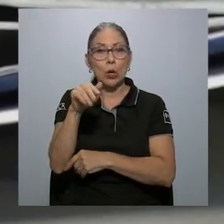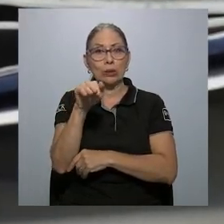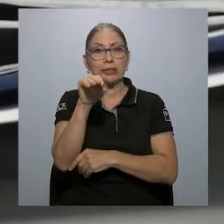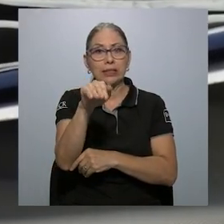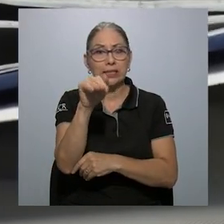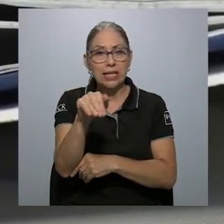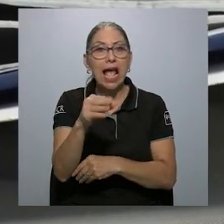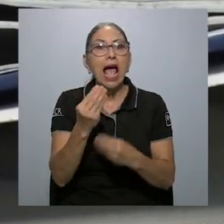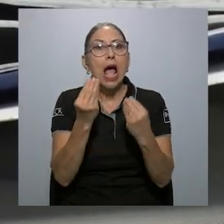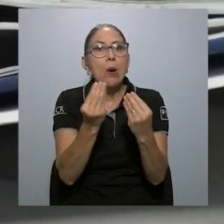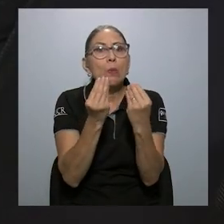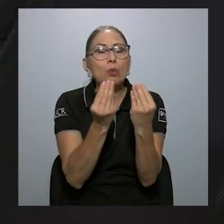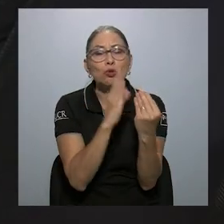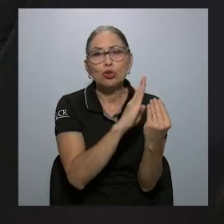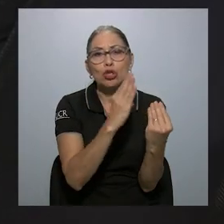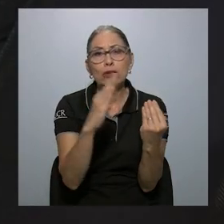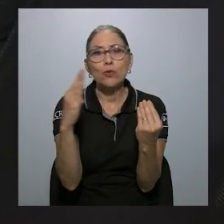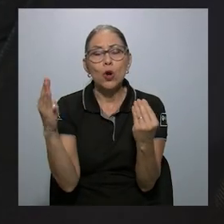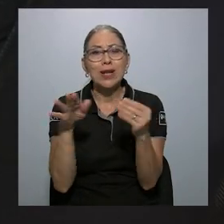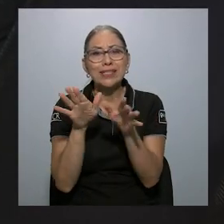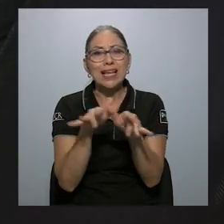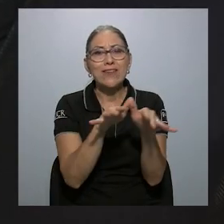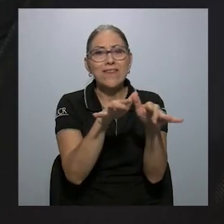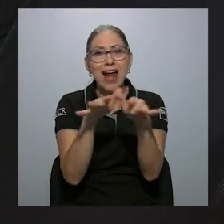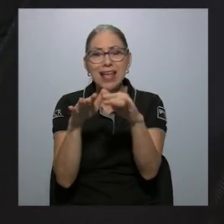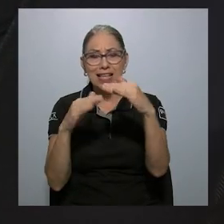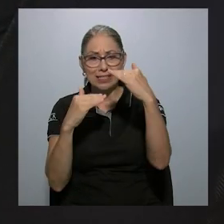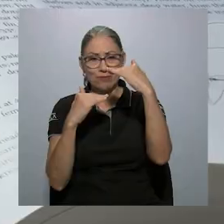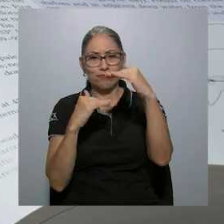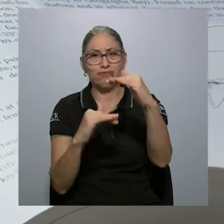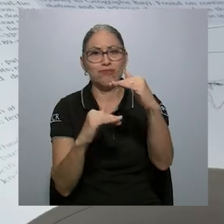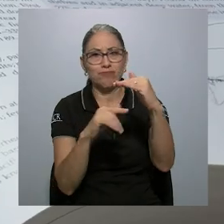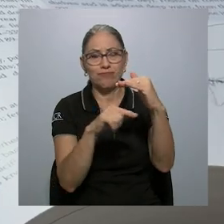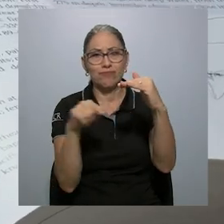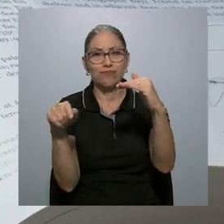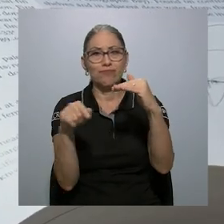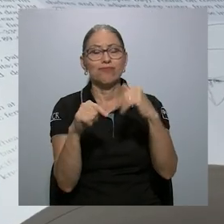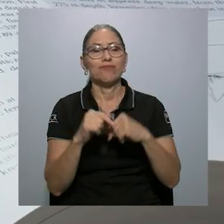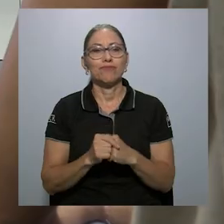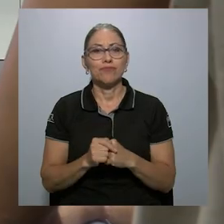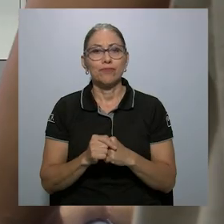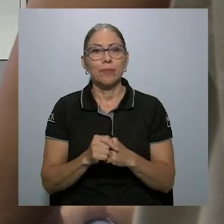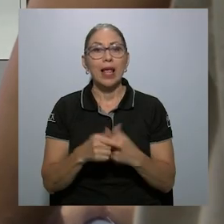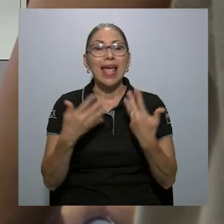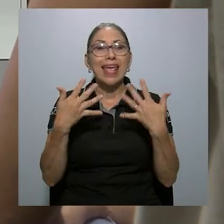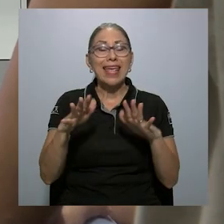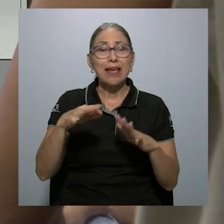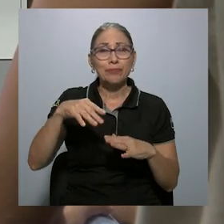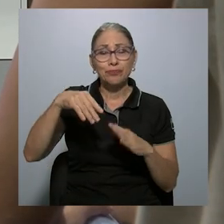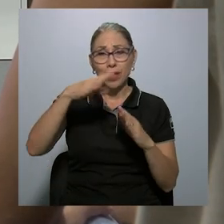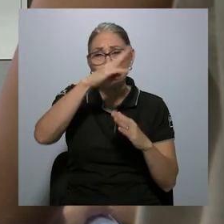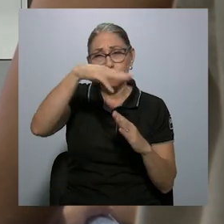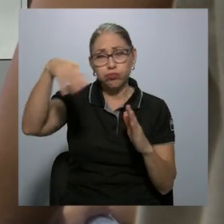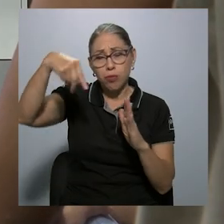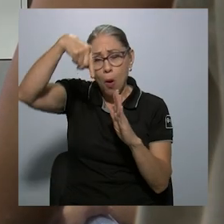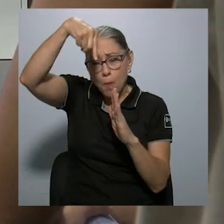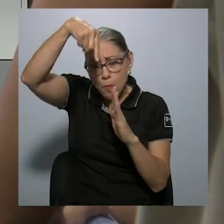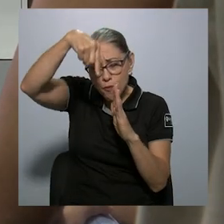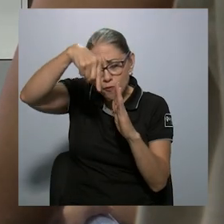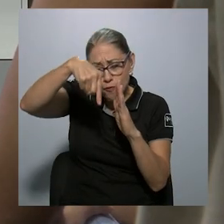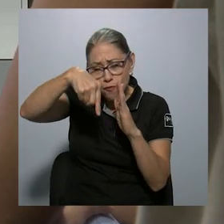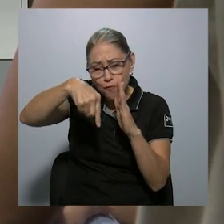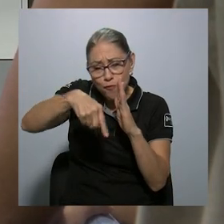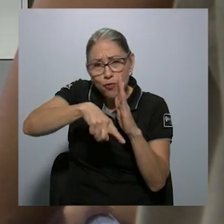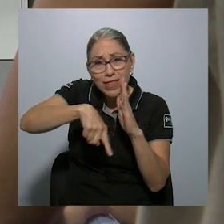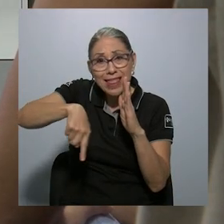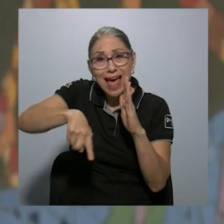acerca de la concentración de tiburones y rayas en un espacio reducido. Que en las grandes profundidades del océano